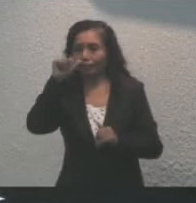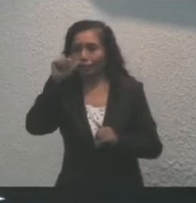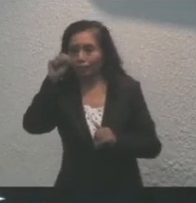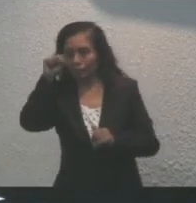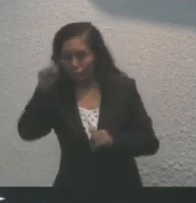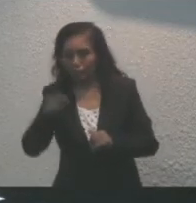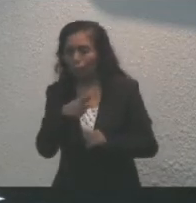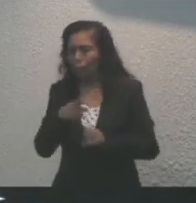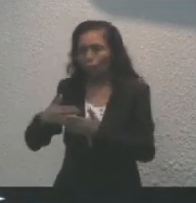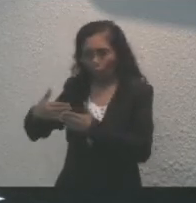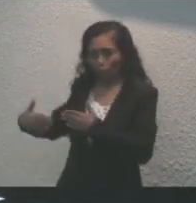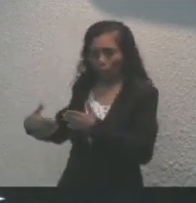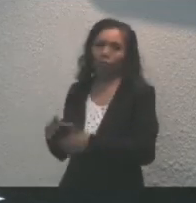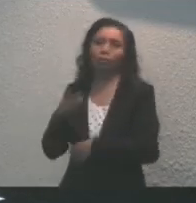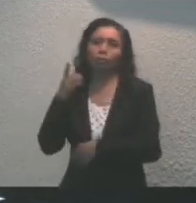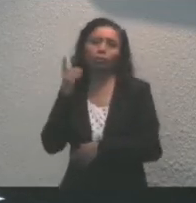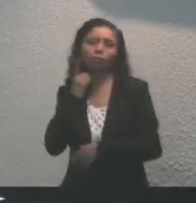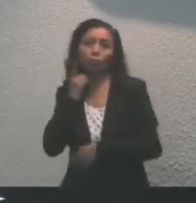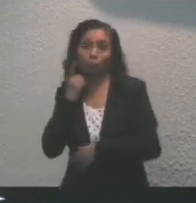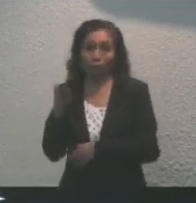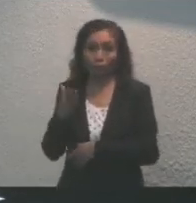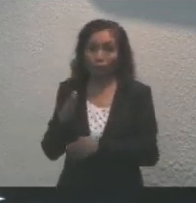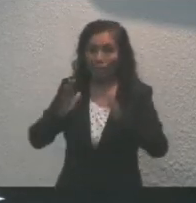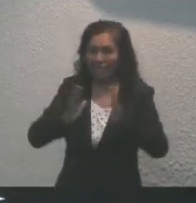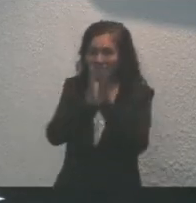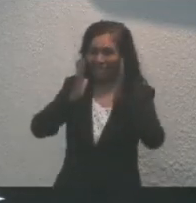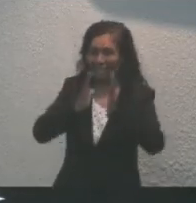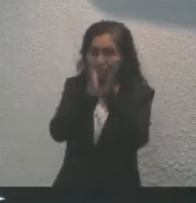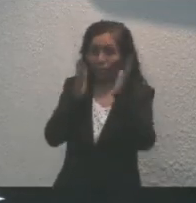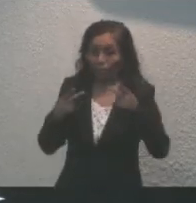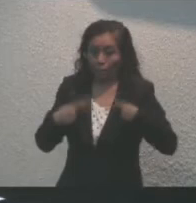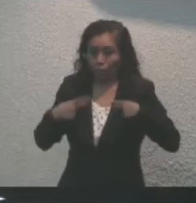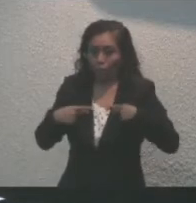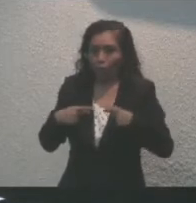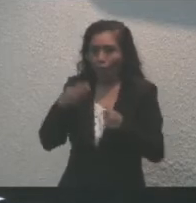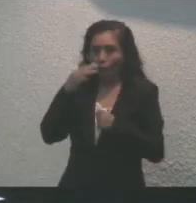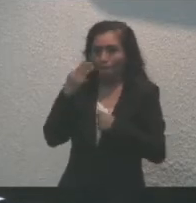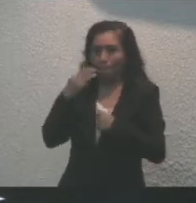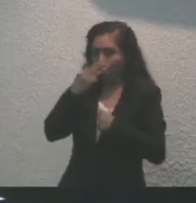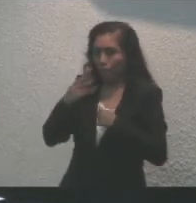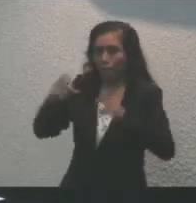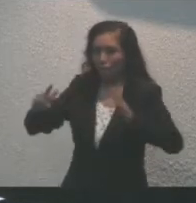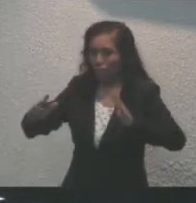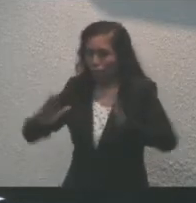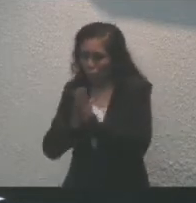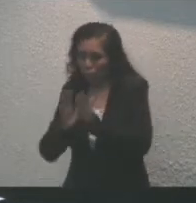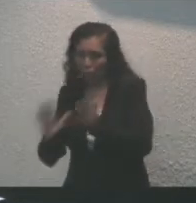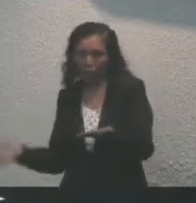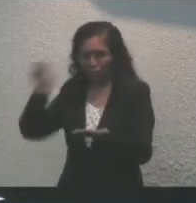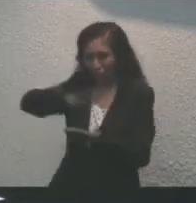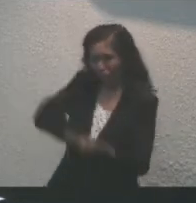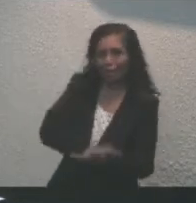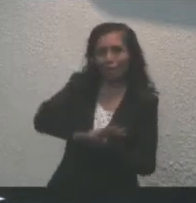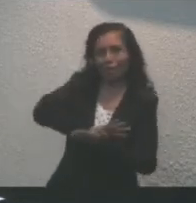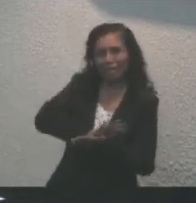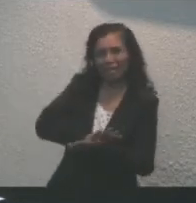momento el diputado. El movimiento bélico de la población maya contra las condiciones de explotación e